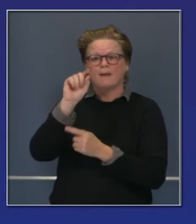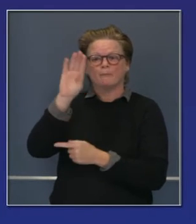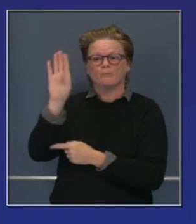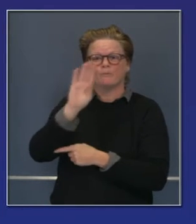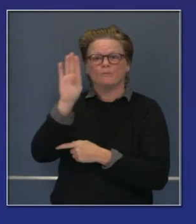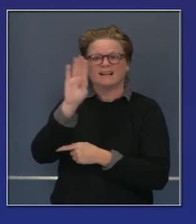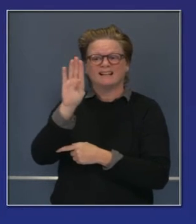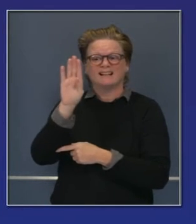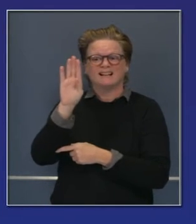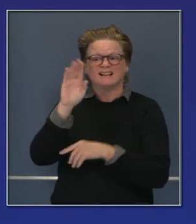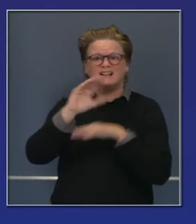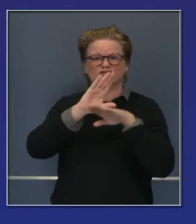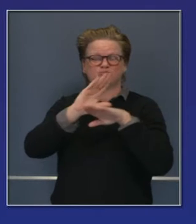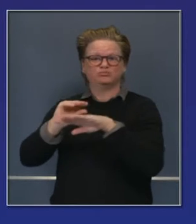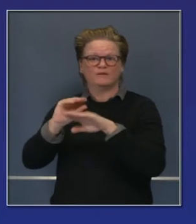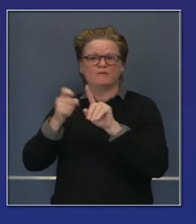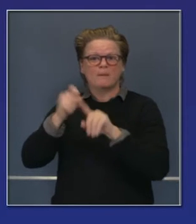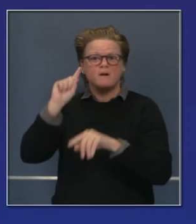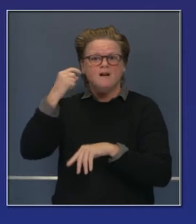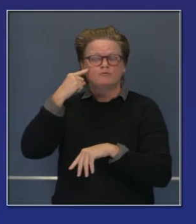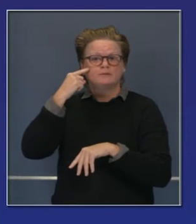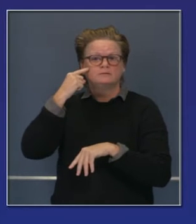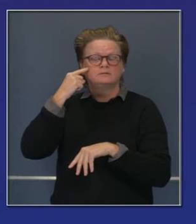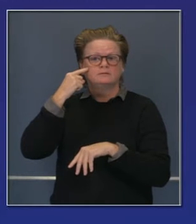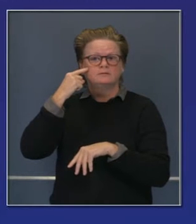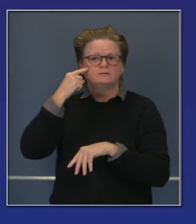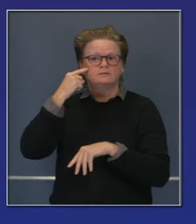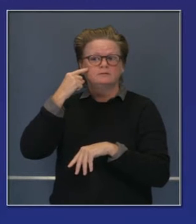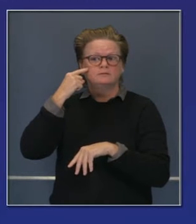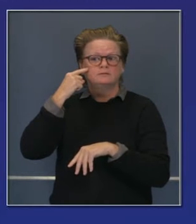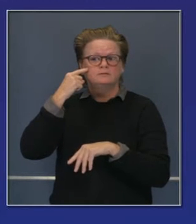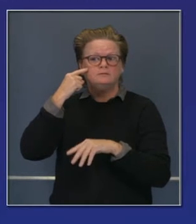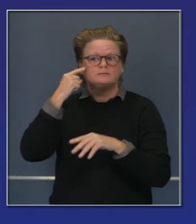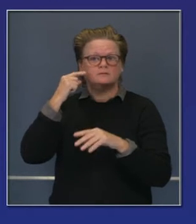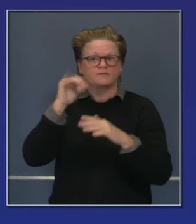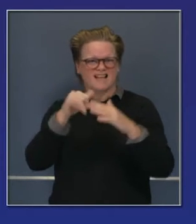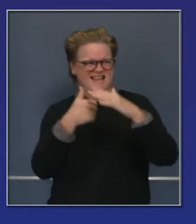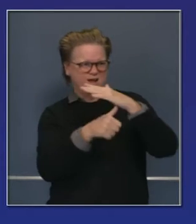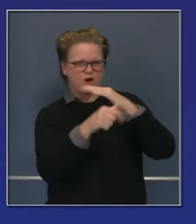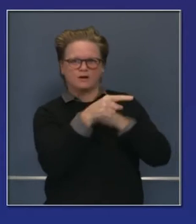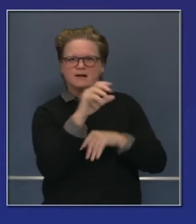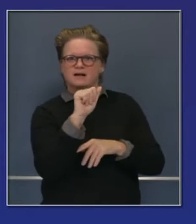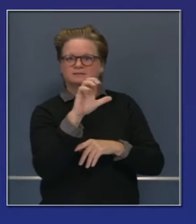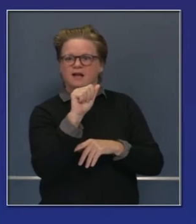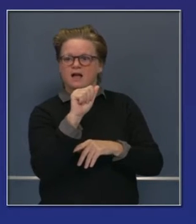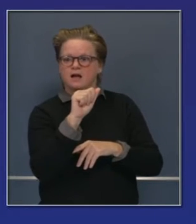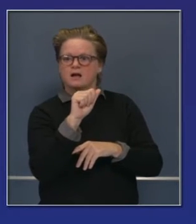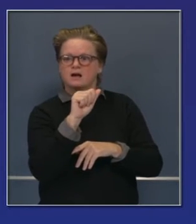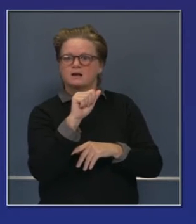20 mil millones de dólares en financiamiento federal en relación a la ley de